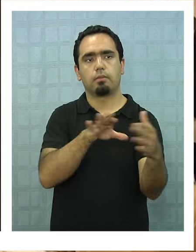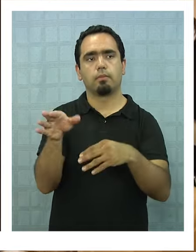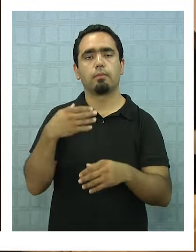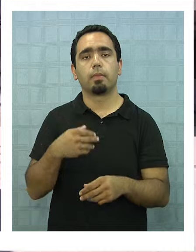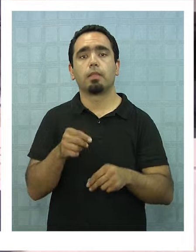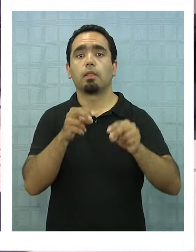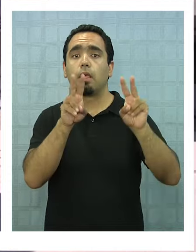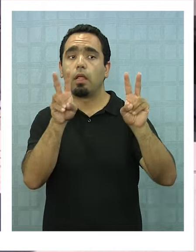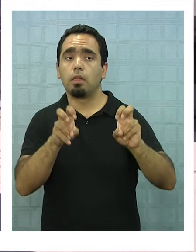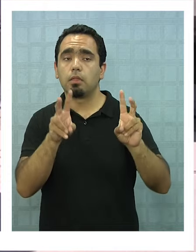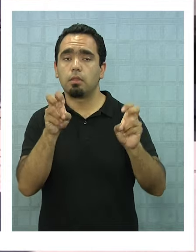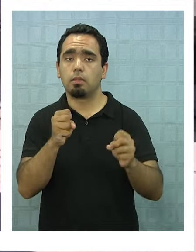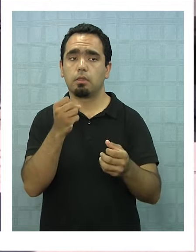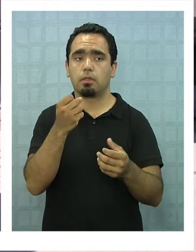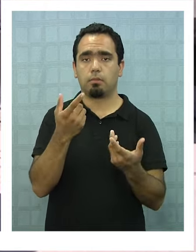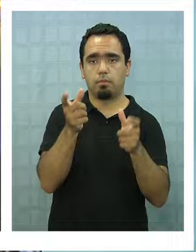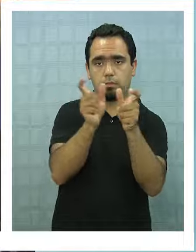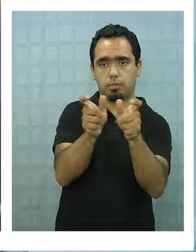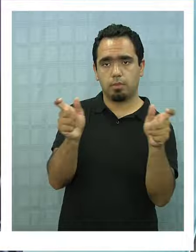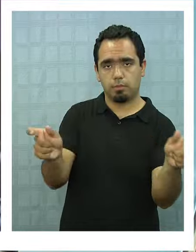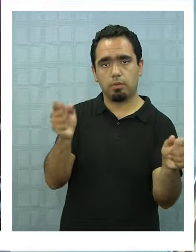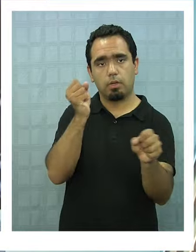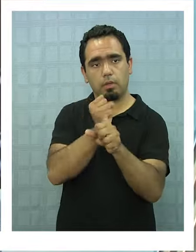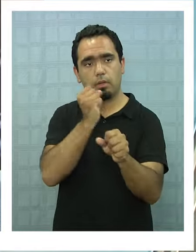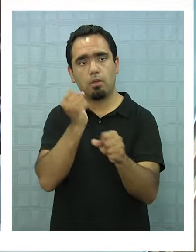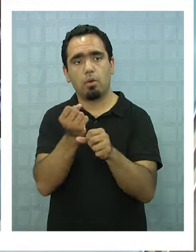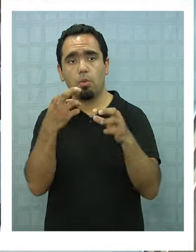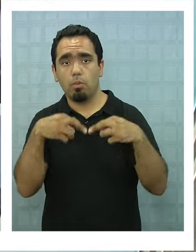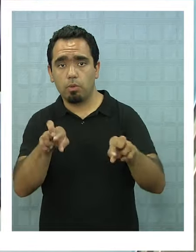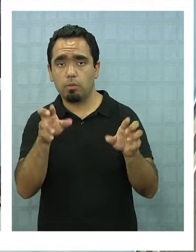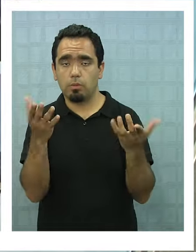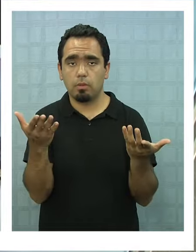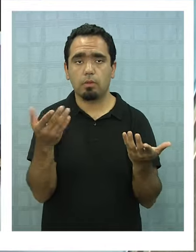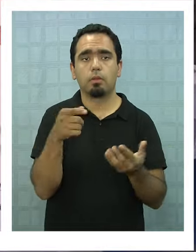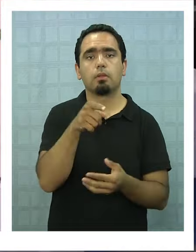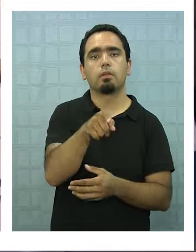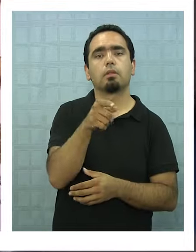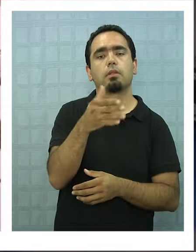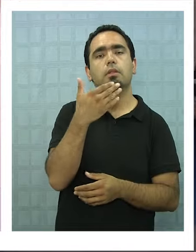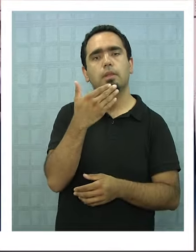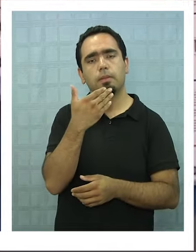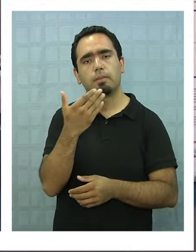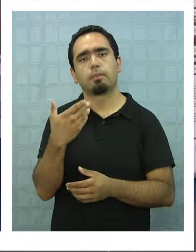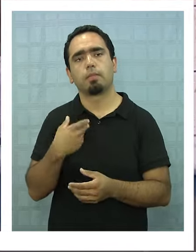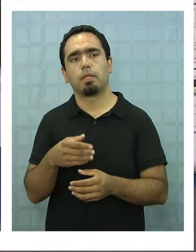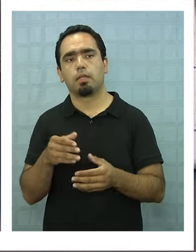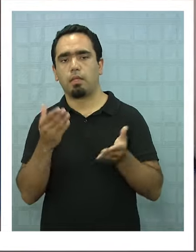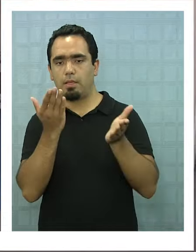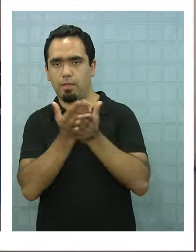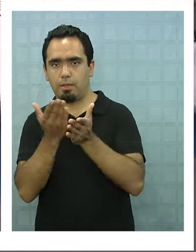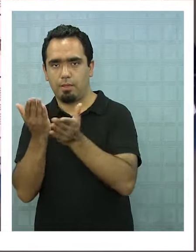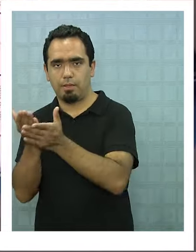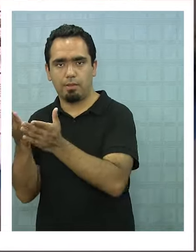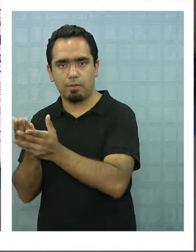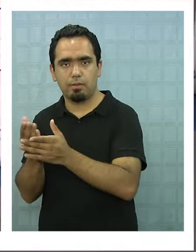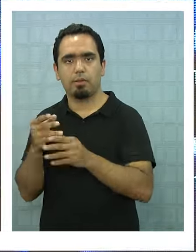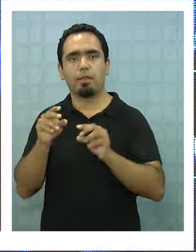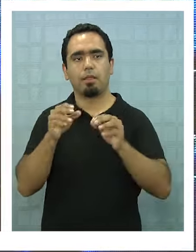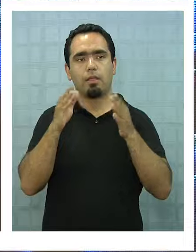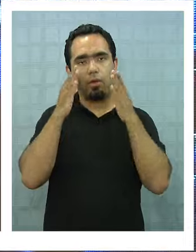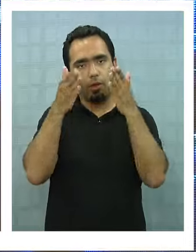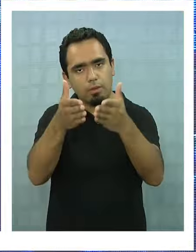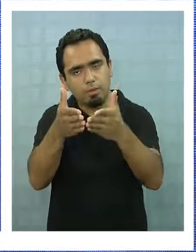empleabilidad. En cuanto a la mano de obra calificada y la oportunidad laboral en el sector, hay gestiones de educación que están